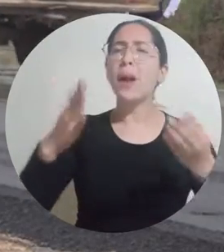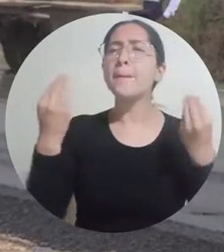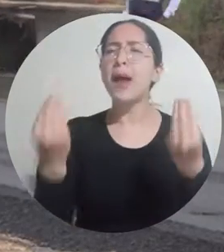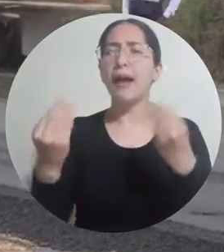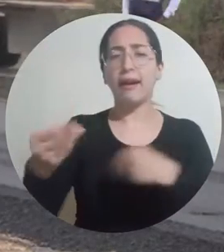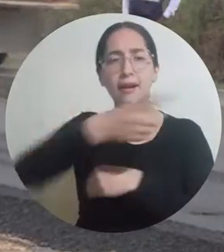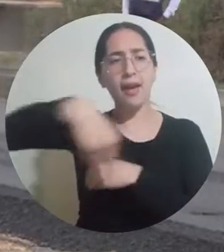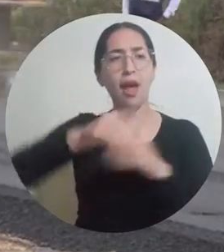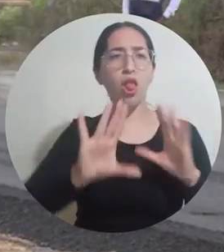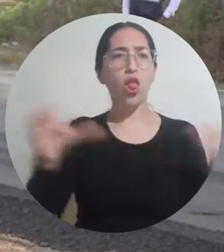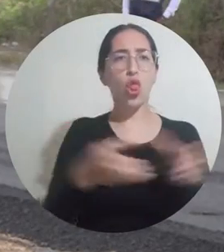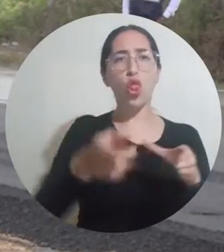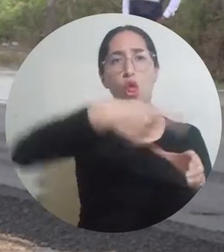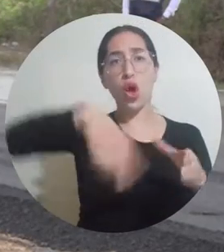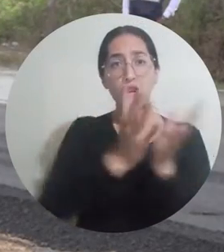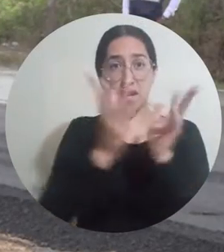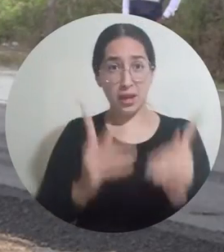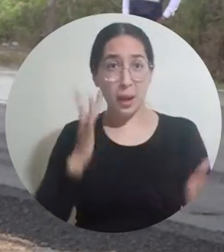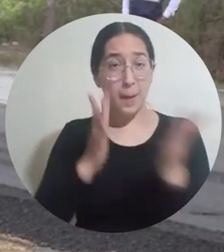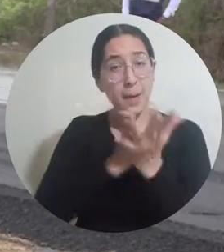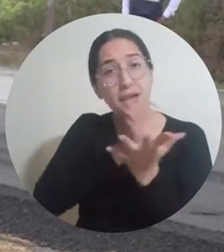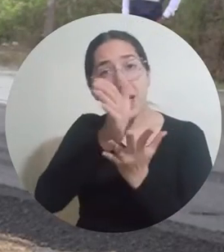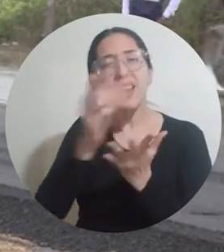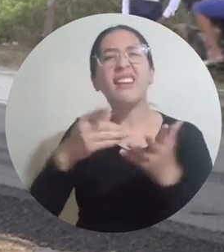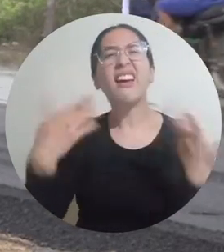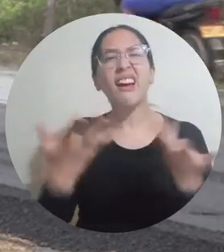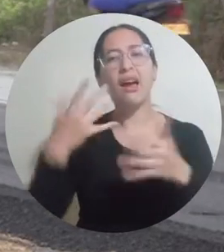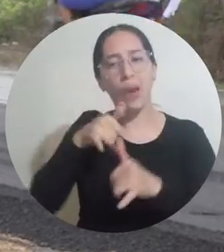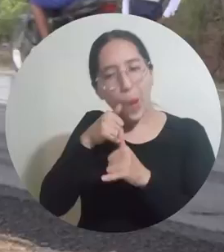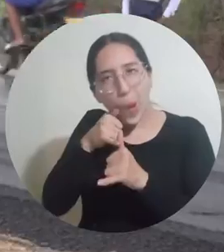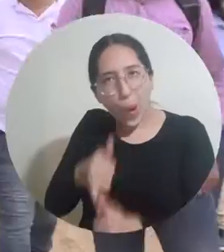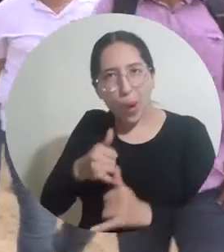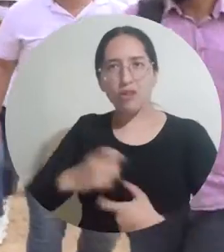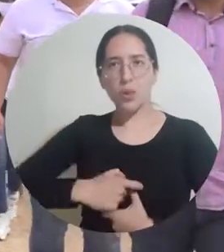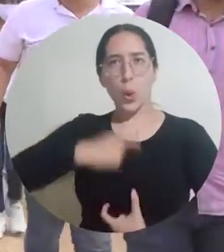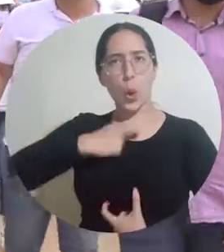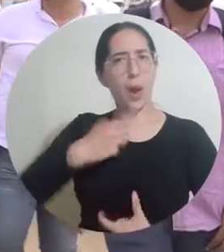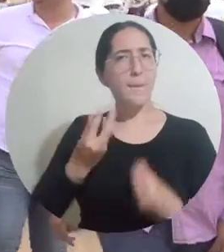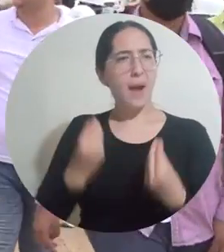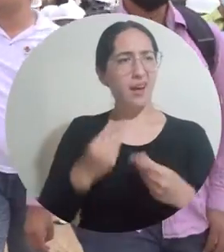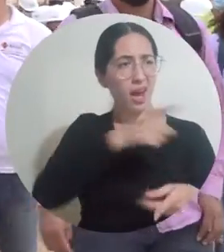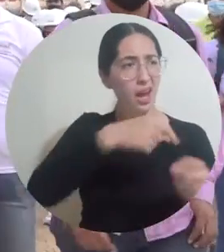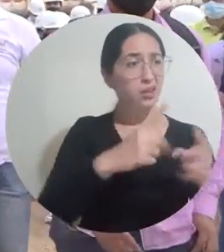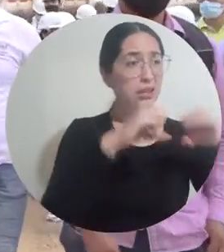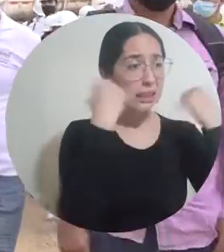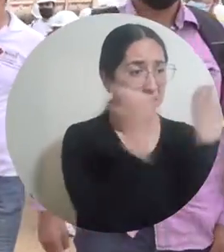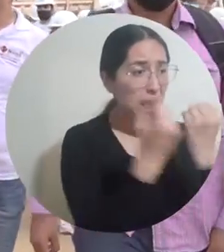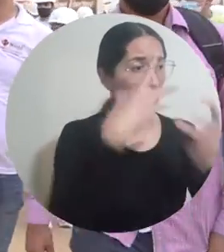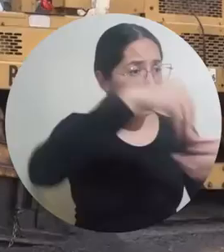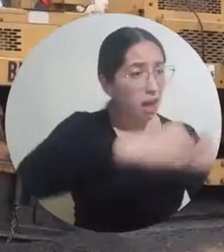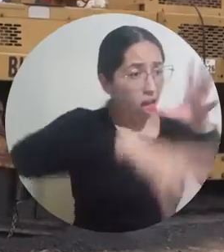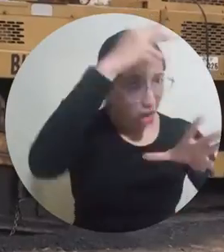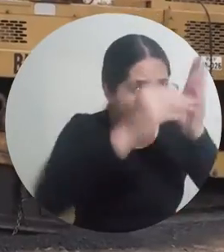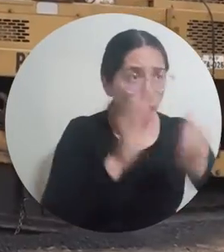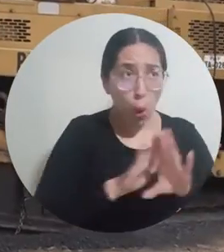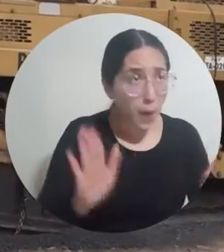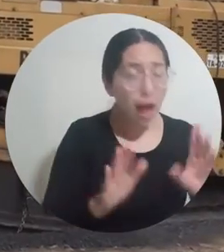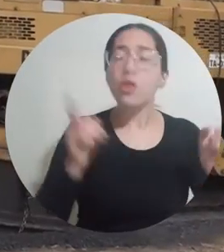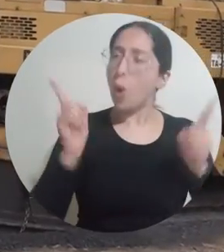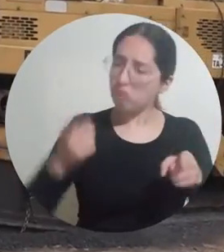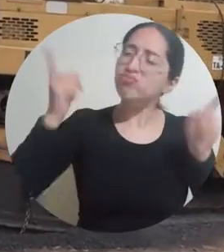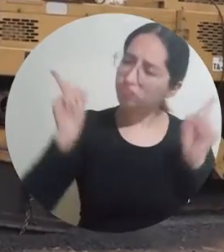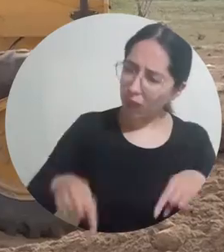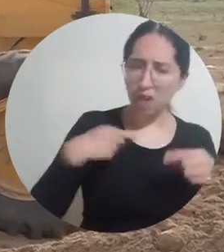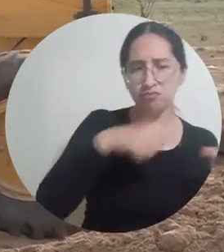a toda la población estudiantil de los programas de ingeniería civil y relacionados para que salgan del aula y vengan a